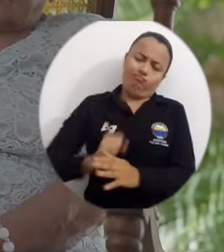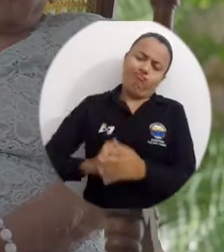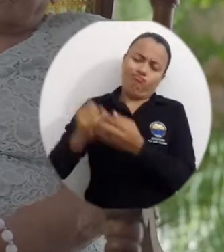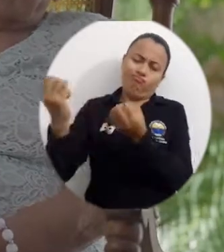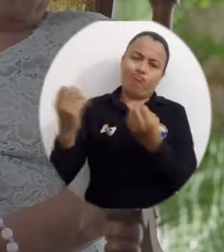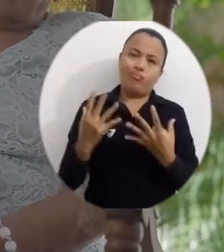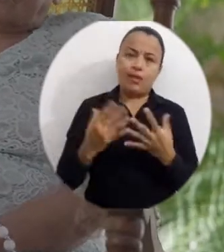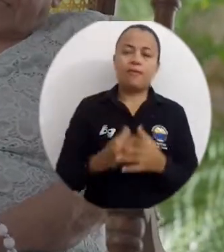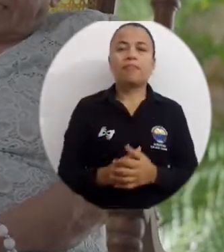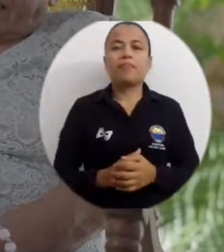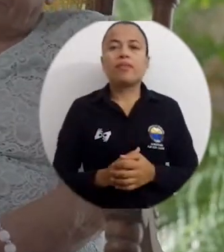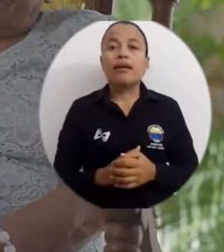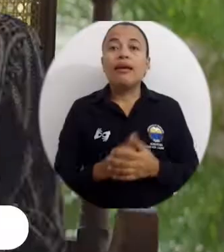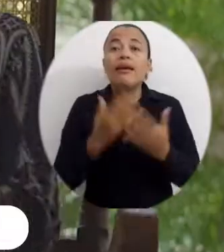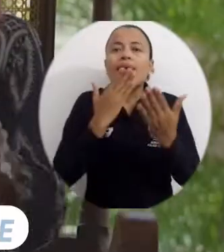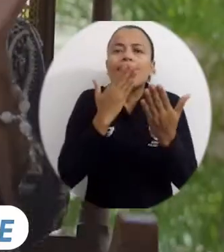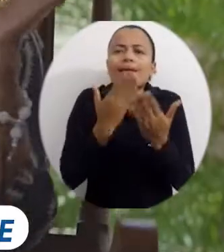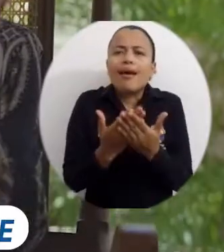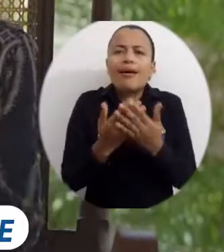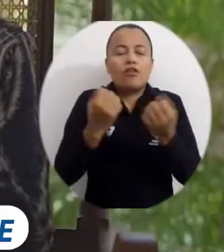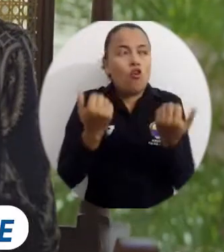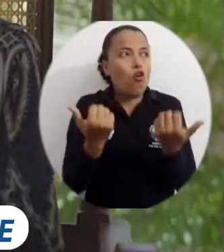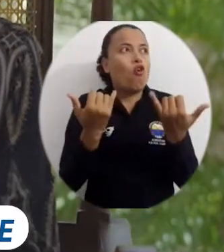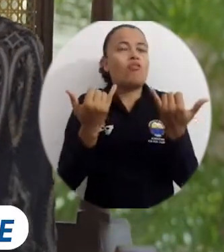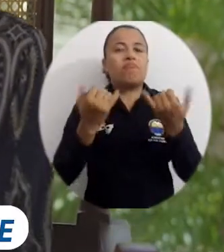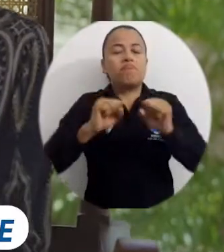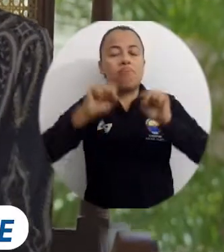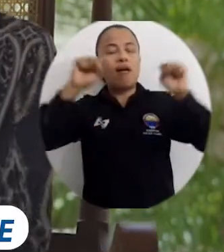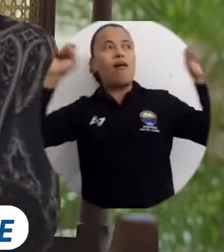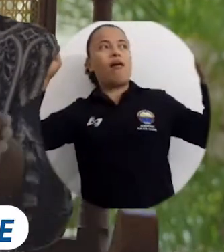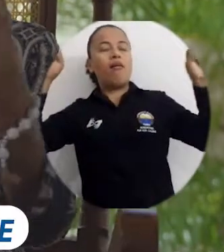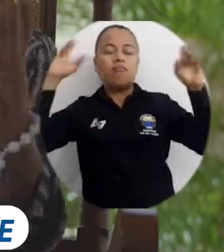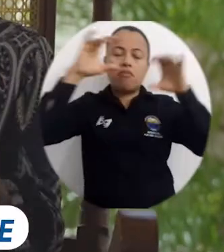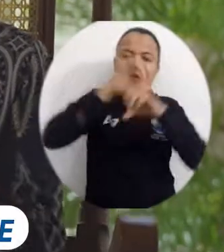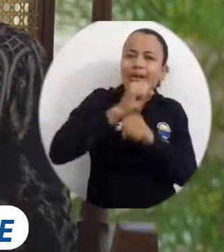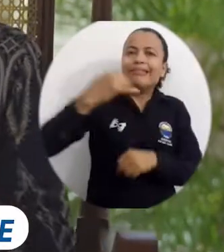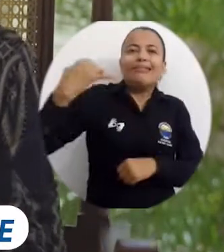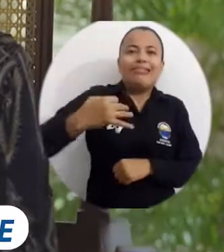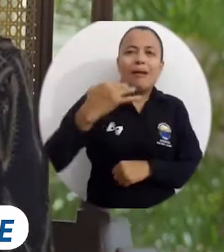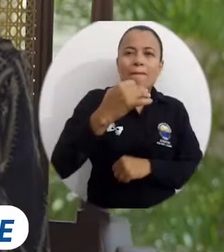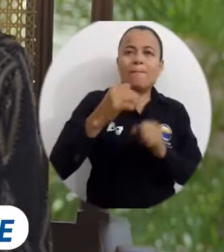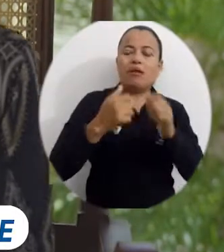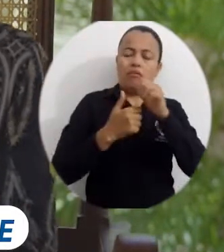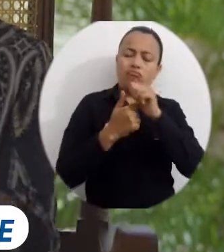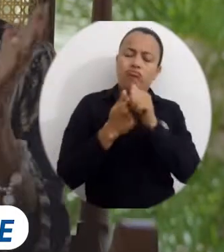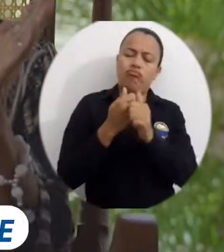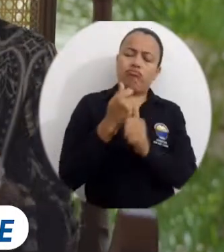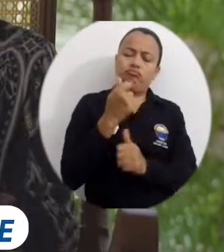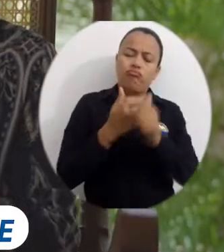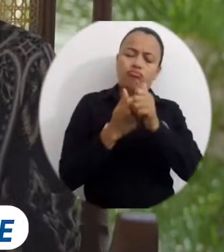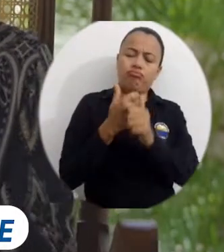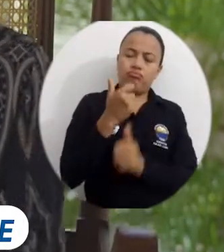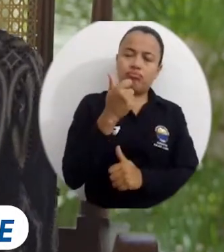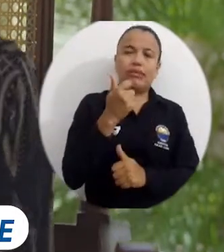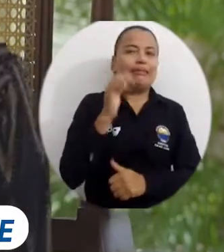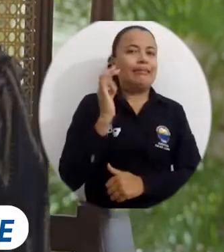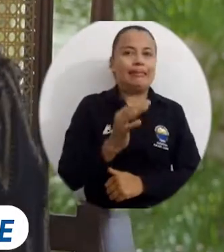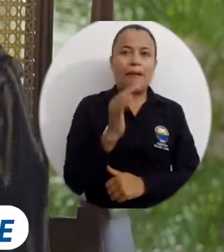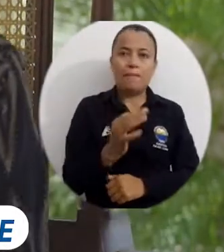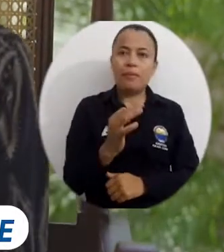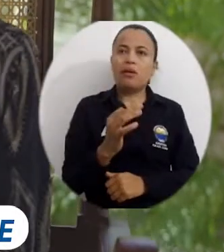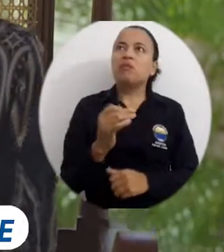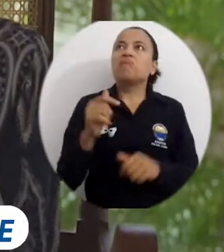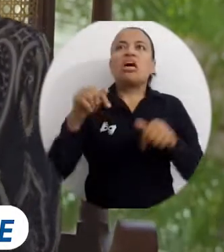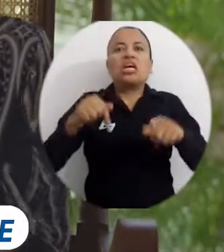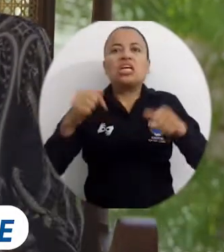pido a nuestro Señor que me lo conceda. Gracias apenas me levanto, cuando me acuesto rezamos el Santo Rosario,